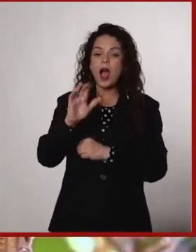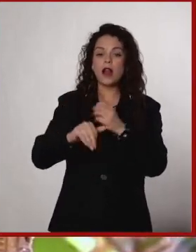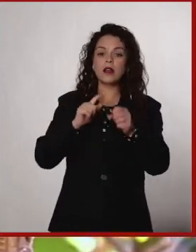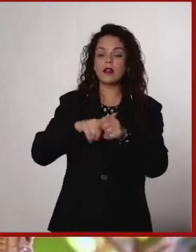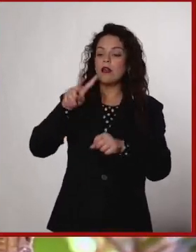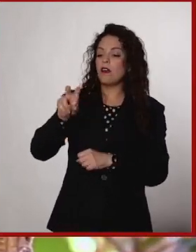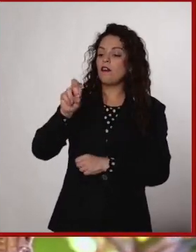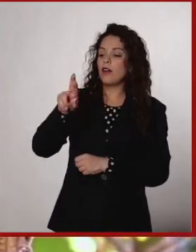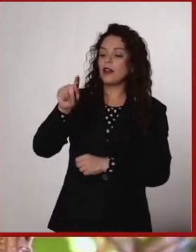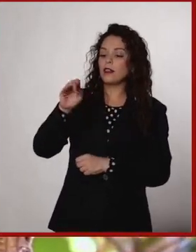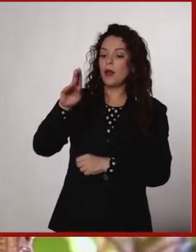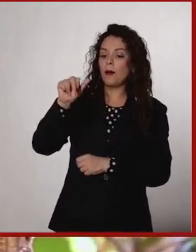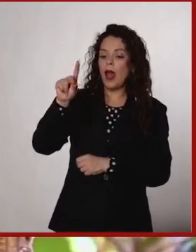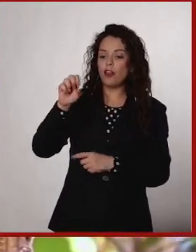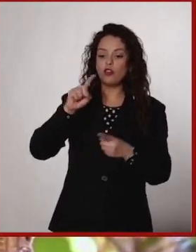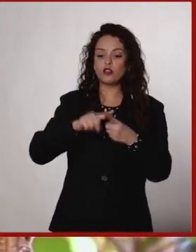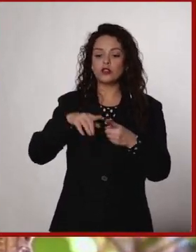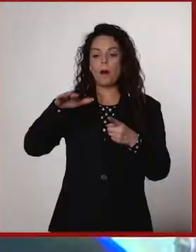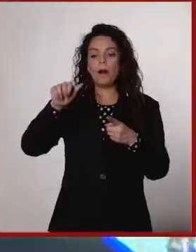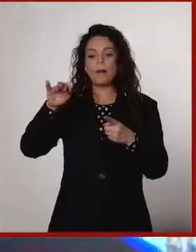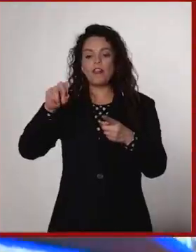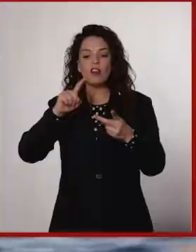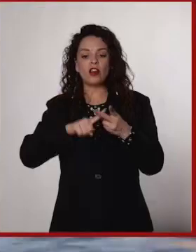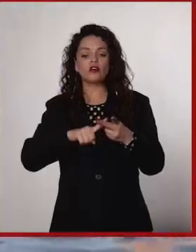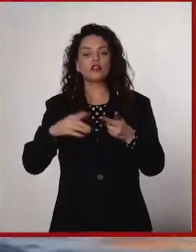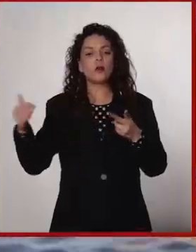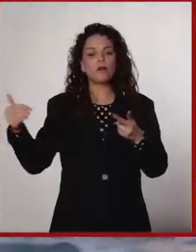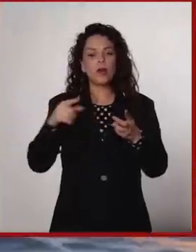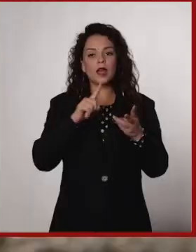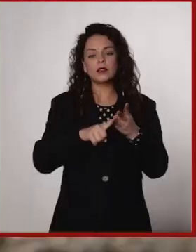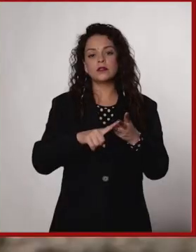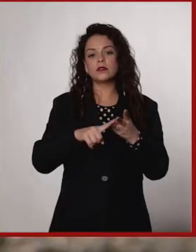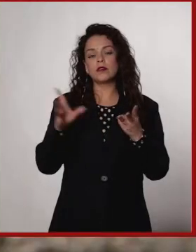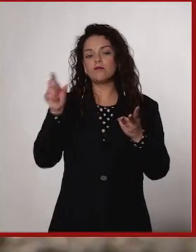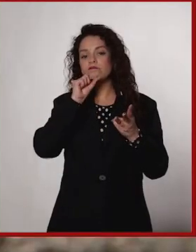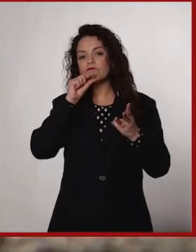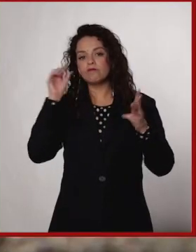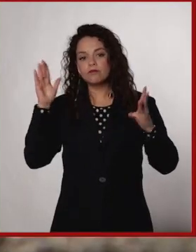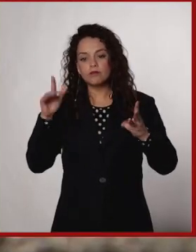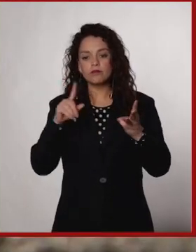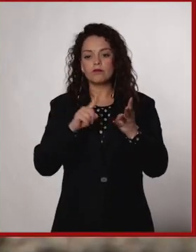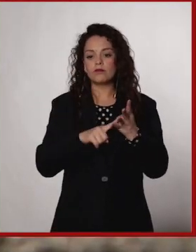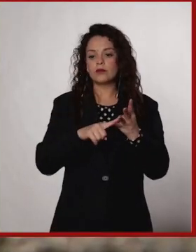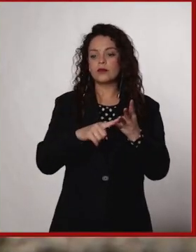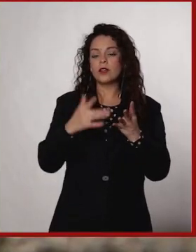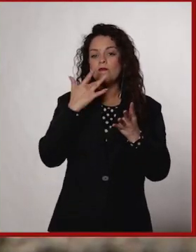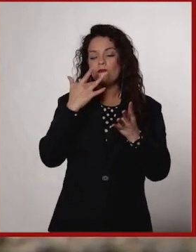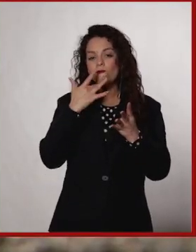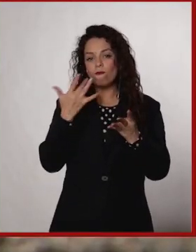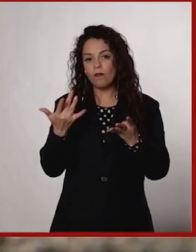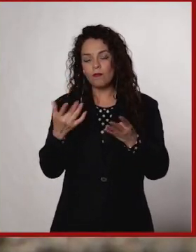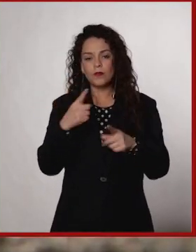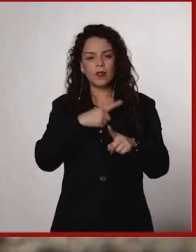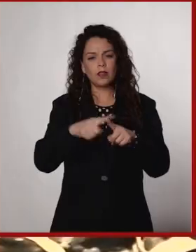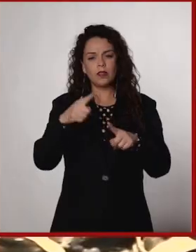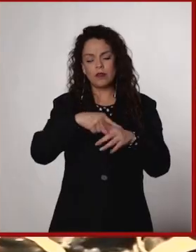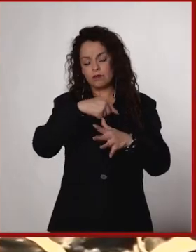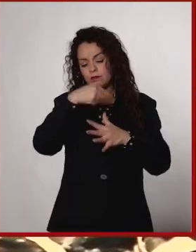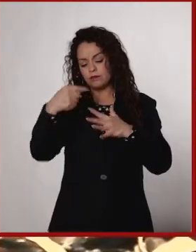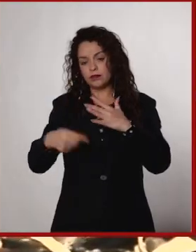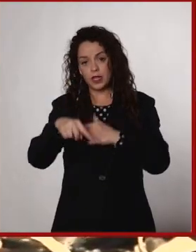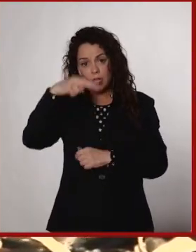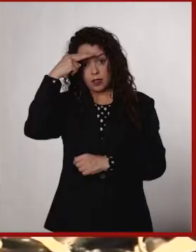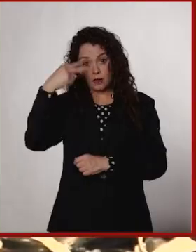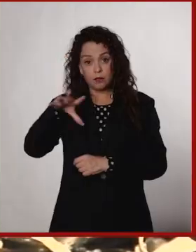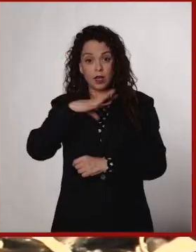los vertebrados, con mamíferos, con peces, con aves, con reptiles. Ahí pues las estadísticas que tenemos